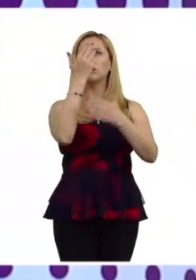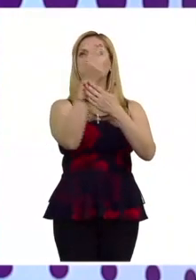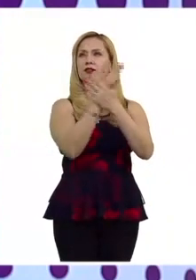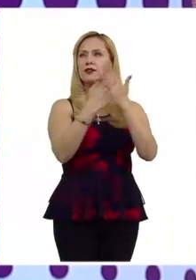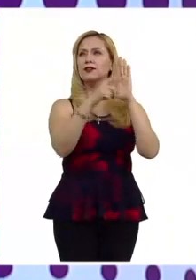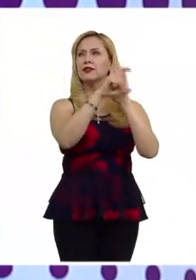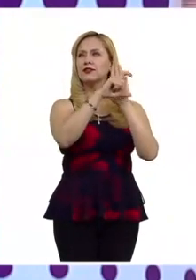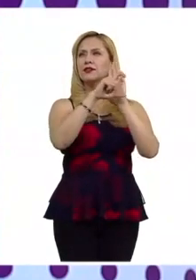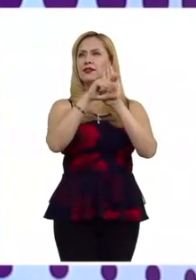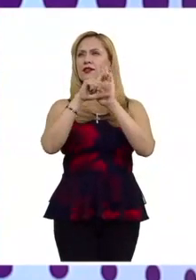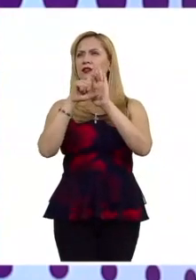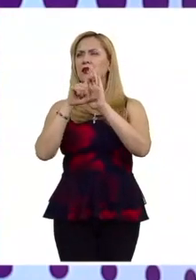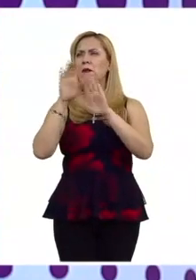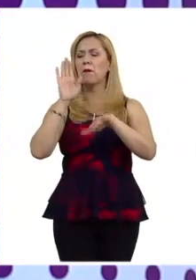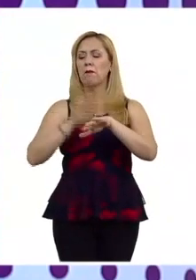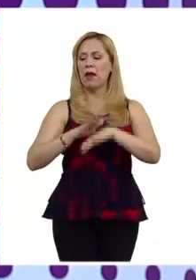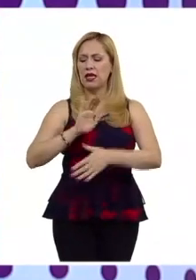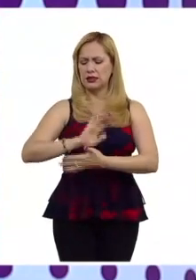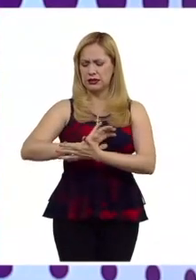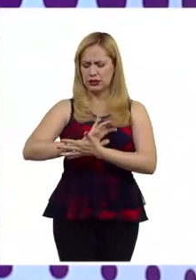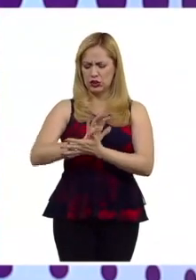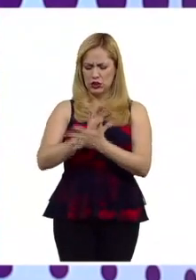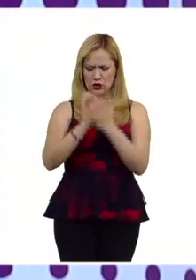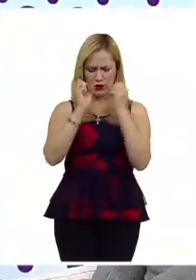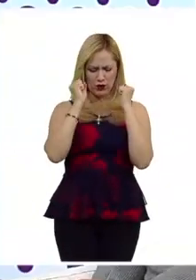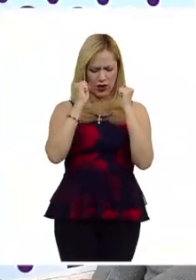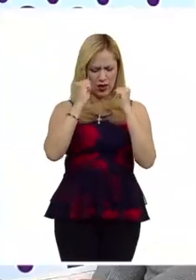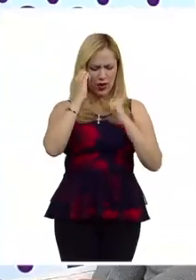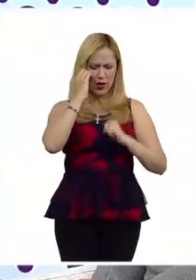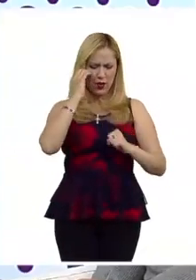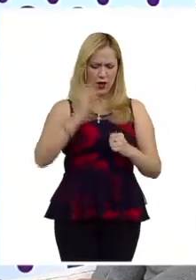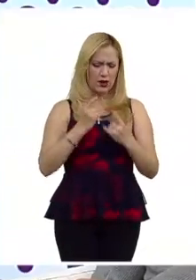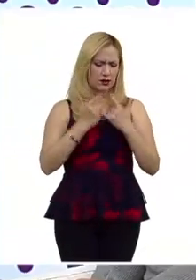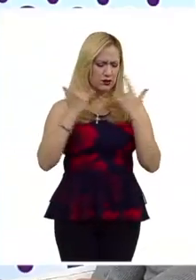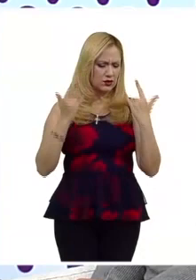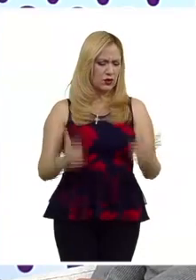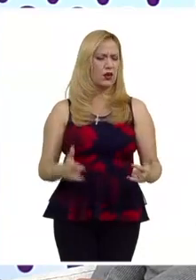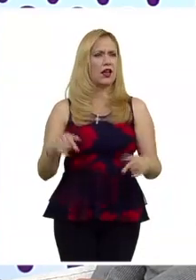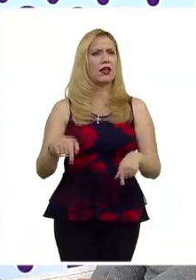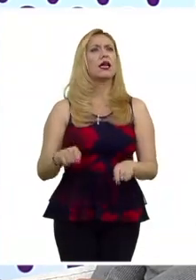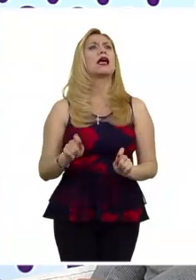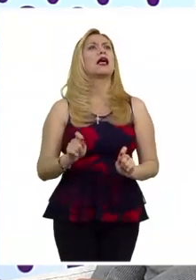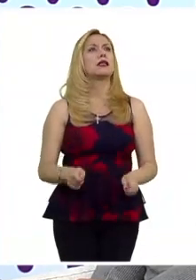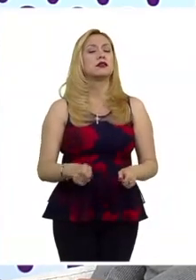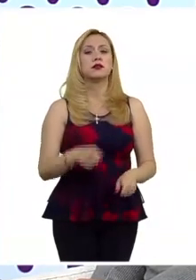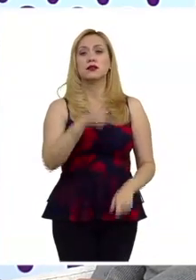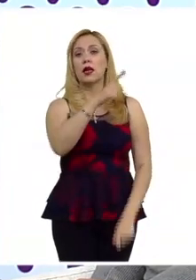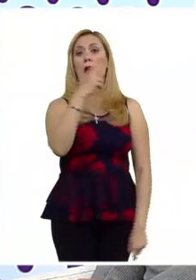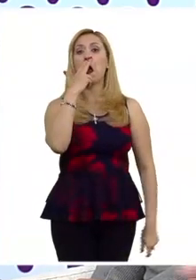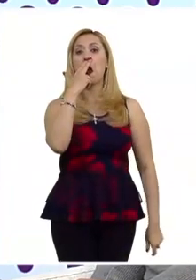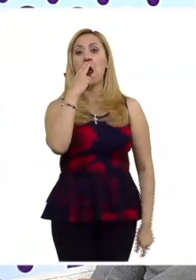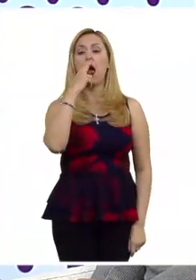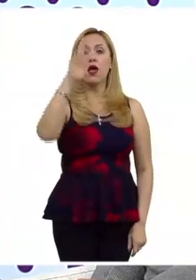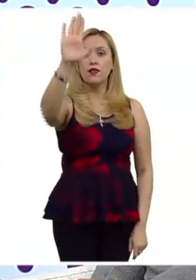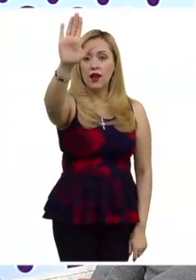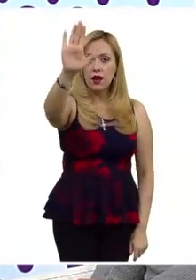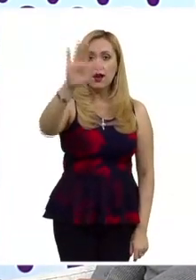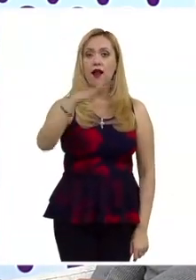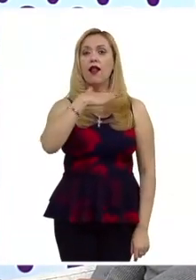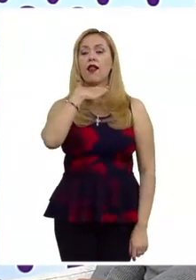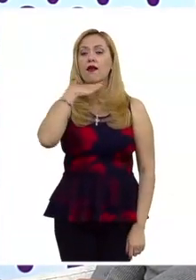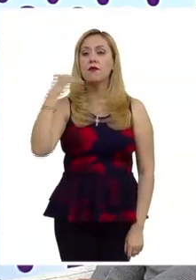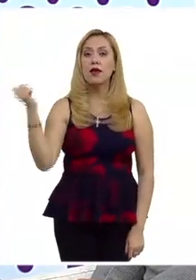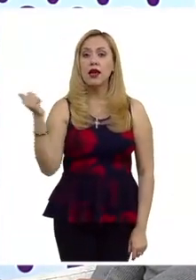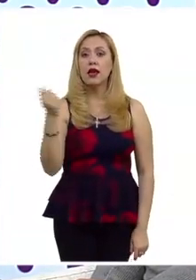discriminatorio que ha existido en la historia reciente de la humanidad que decíamos que Hitler y lo dice la sentencia